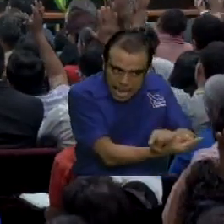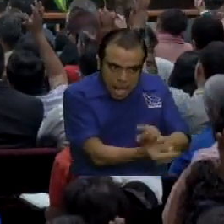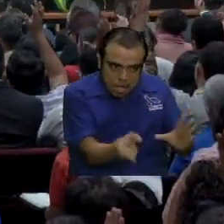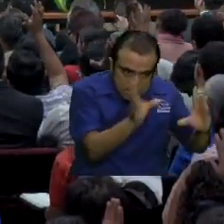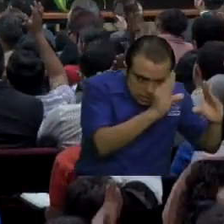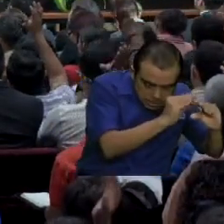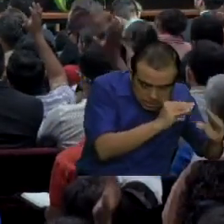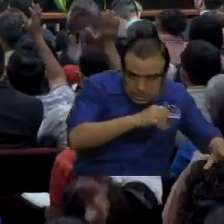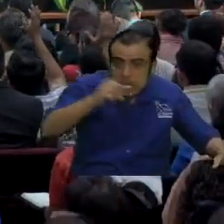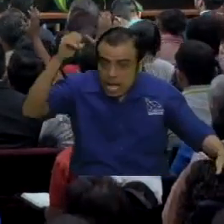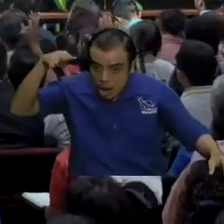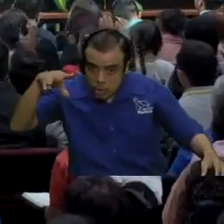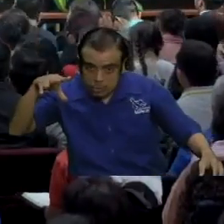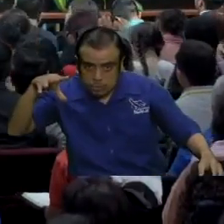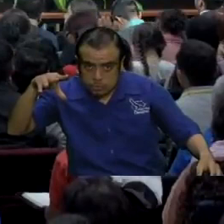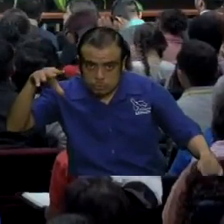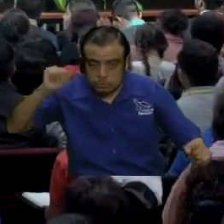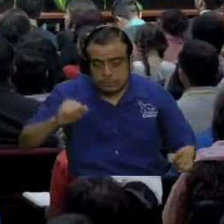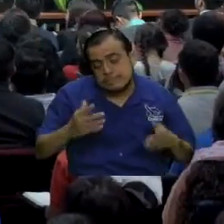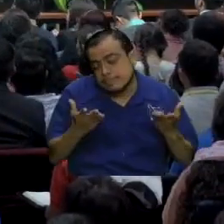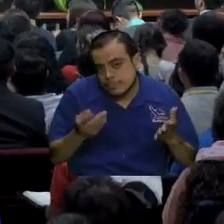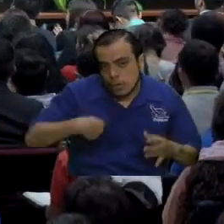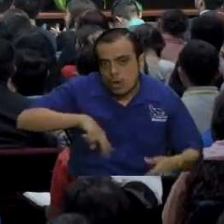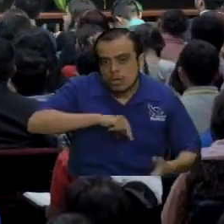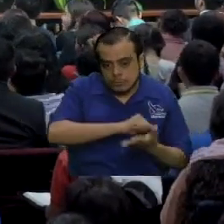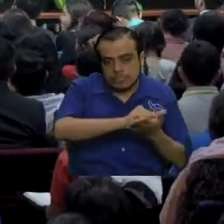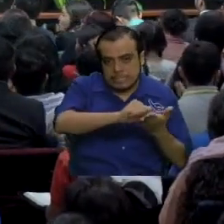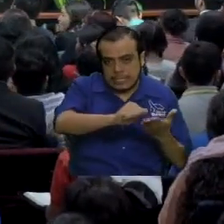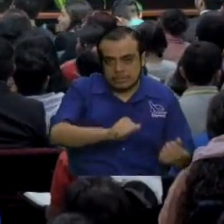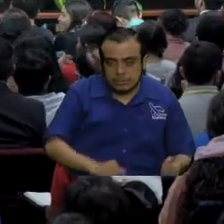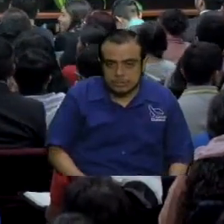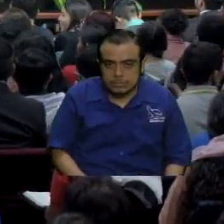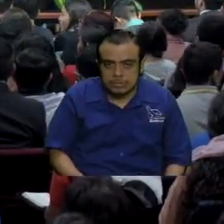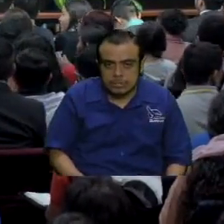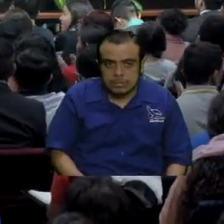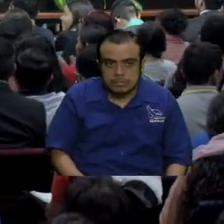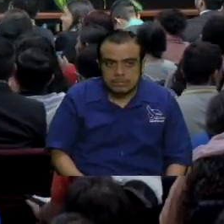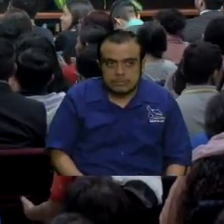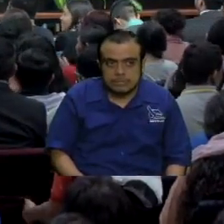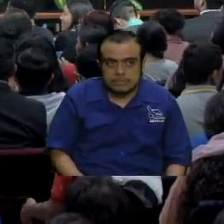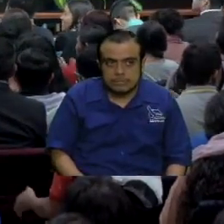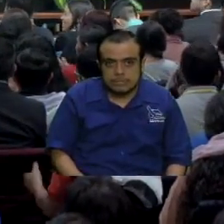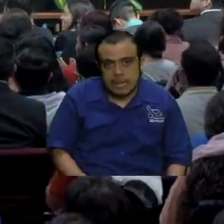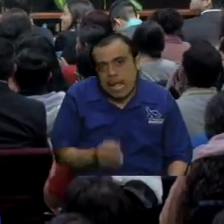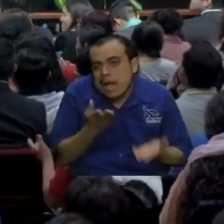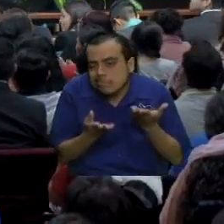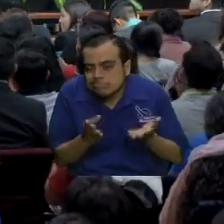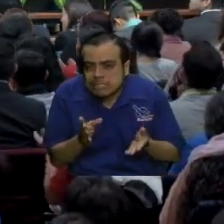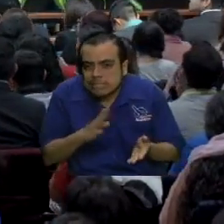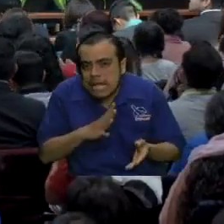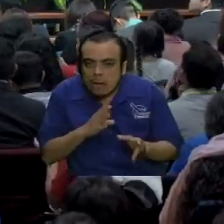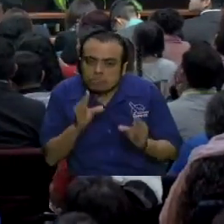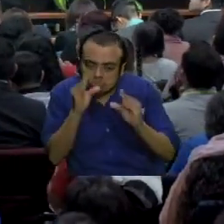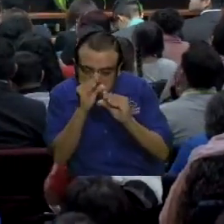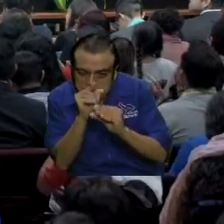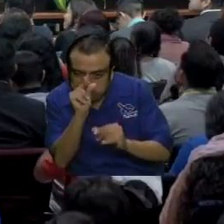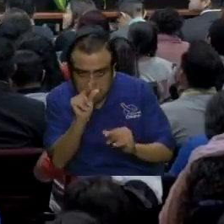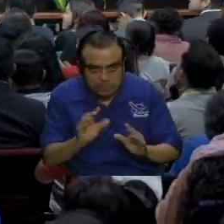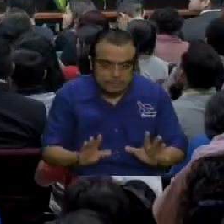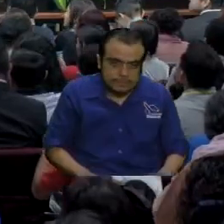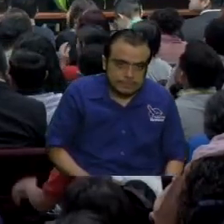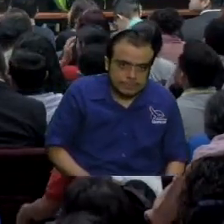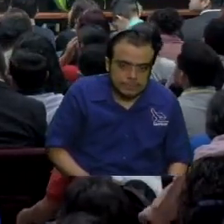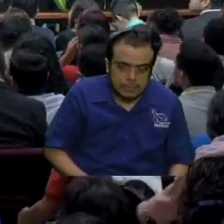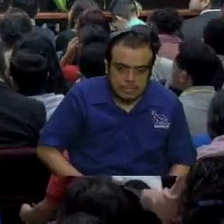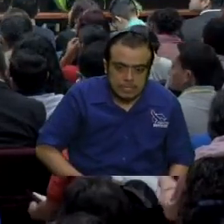Entonces, por lo menos somos santos posicionales. Aunque tengamos un cacho de tinieblas todavía. Entonces,